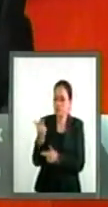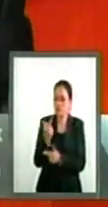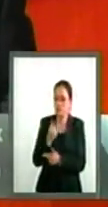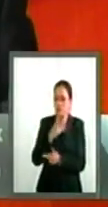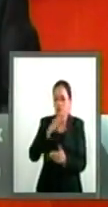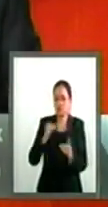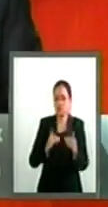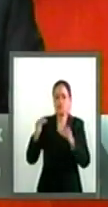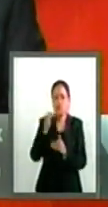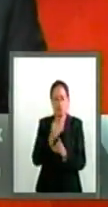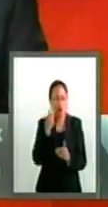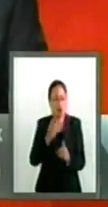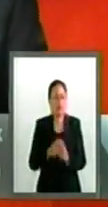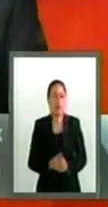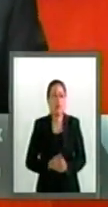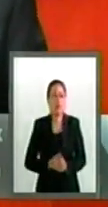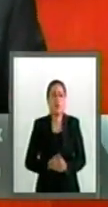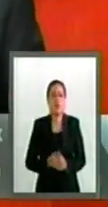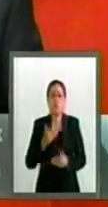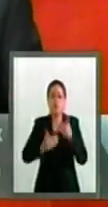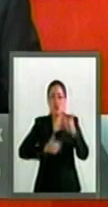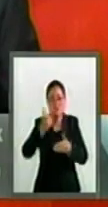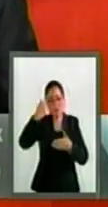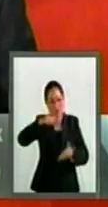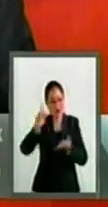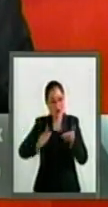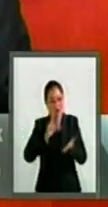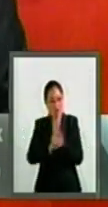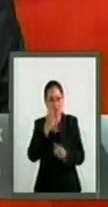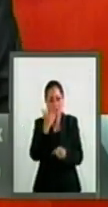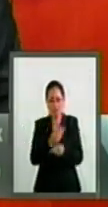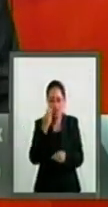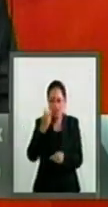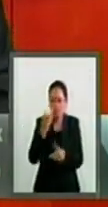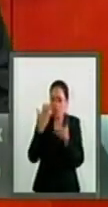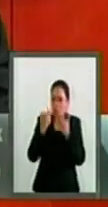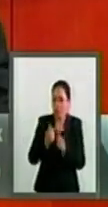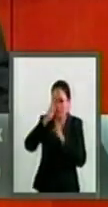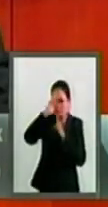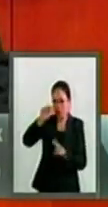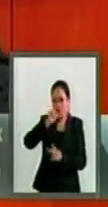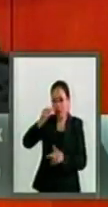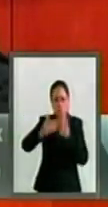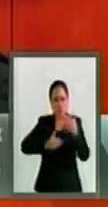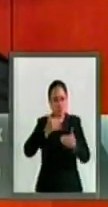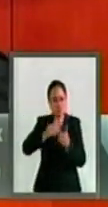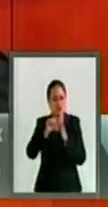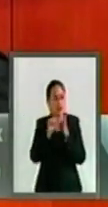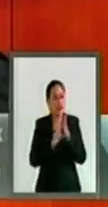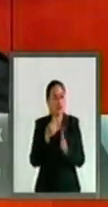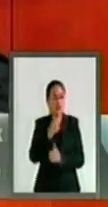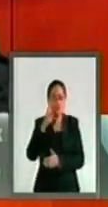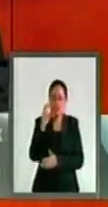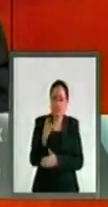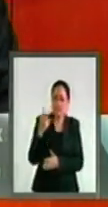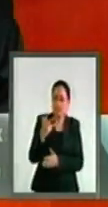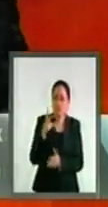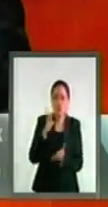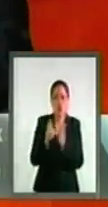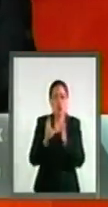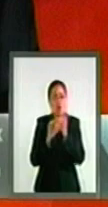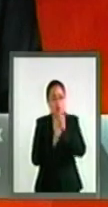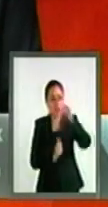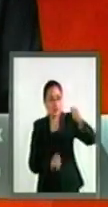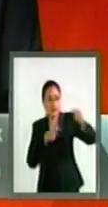El proceso legislativo violó todos los procedimientos parlamentarios y por lo tanto el artículo 135 de la Constitución.